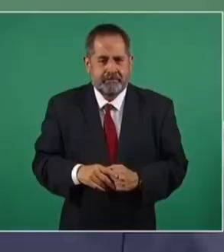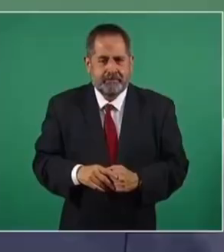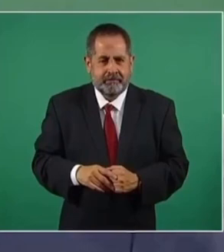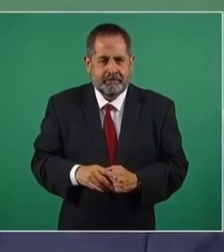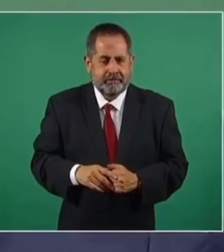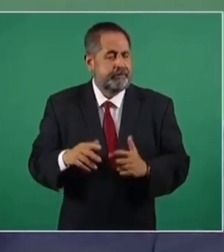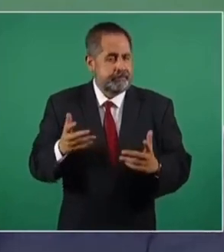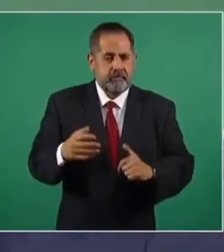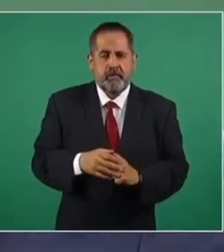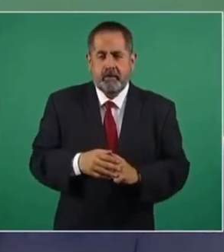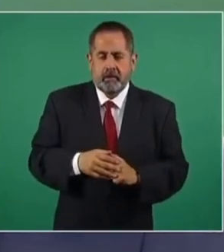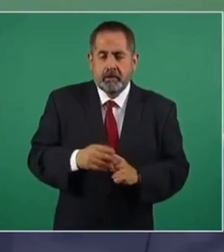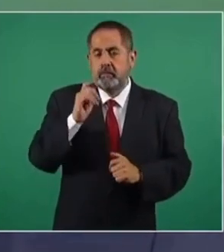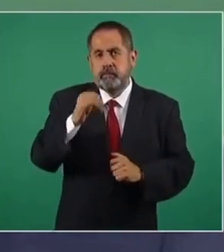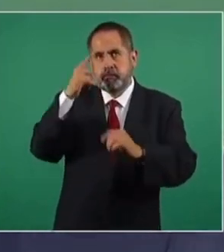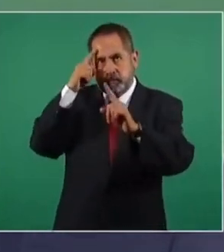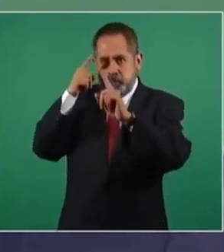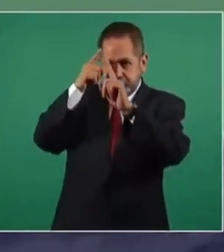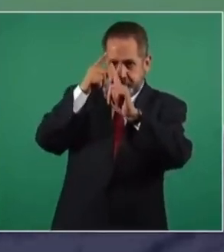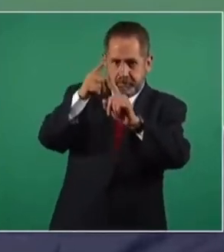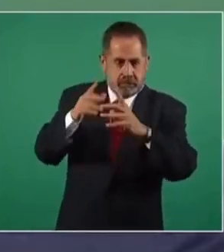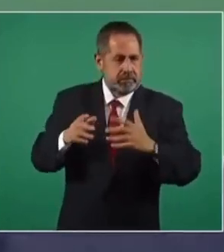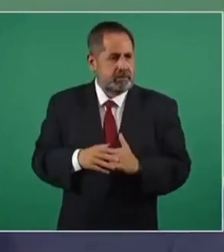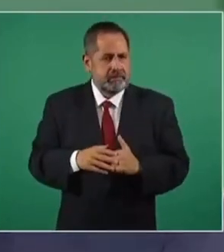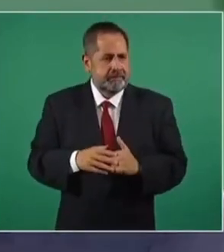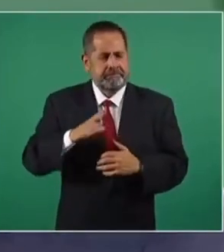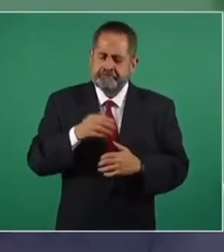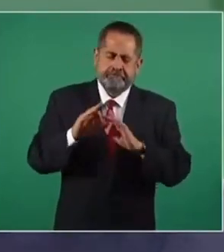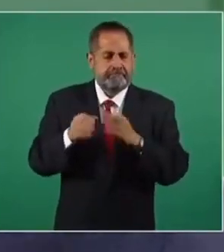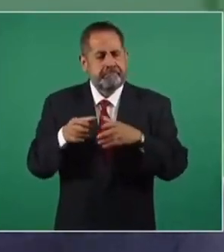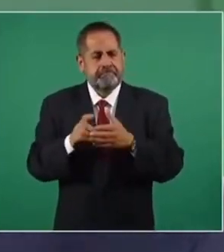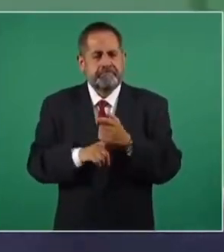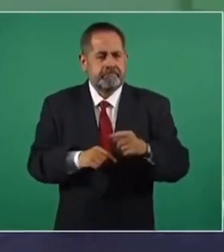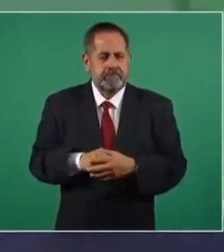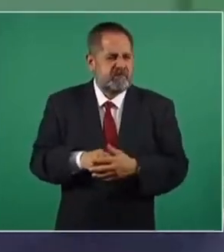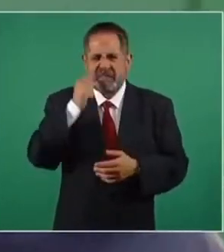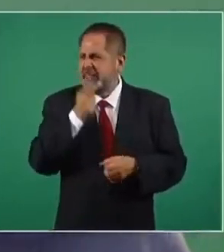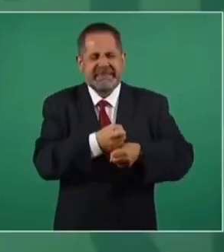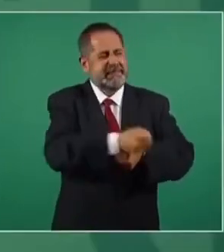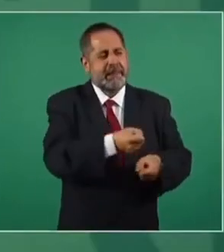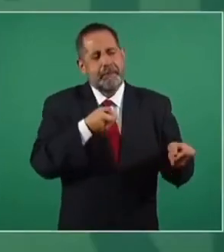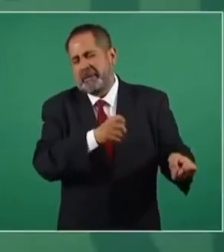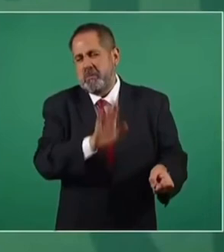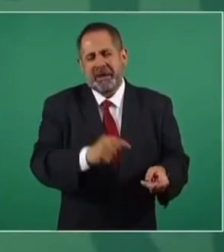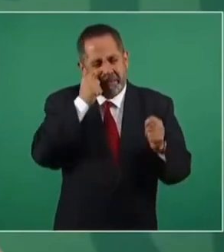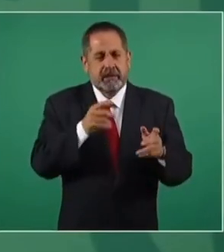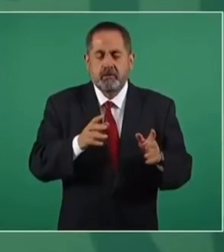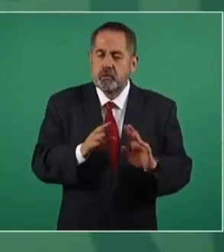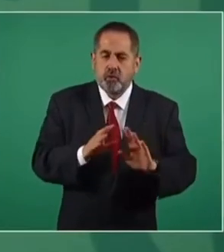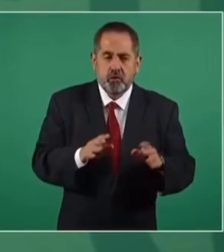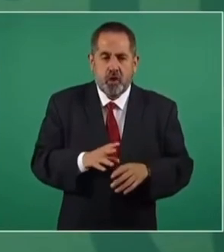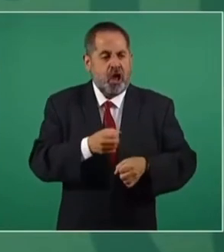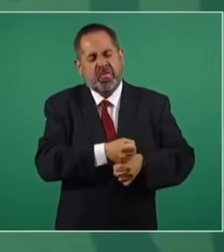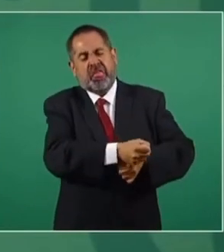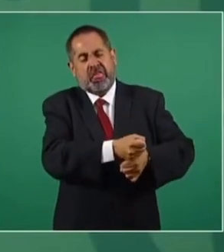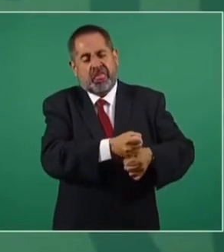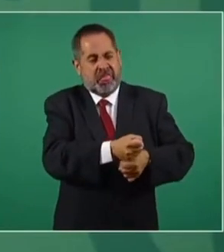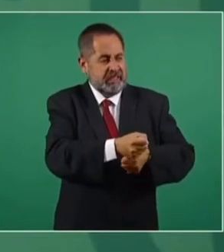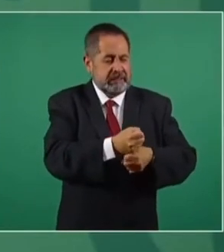delincuentes. Entonces, si es un desafío decir, hay otra forma. No es el mátalos en caliente, no. Es la tortura,